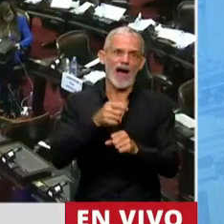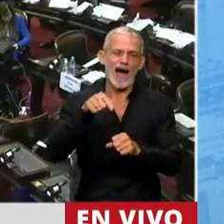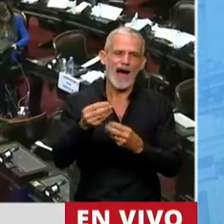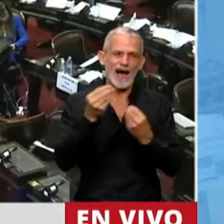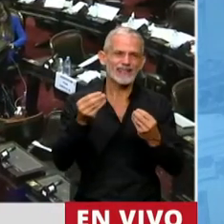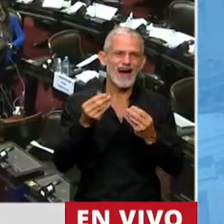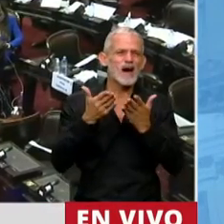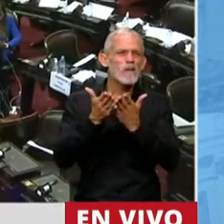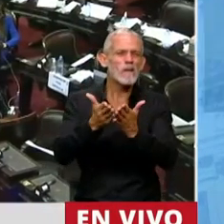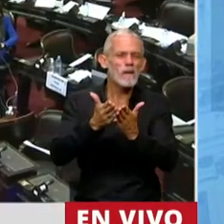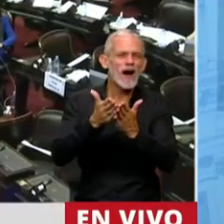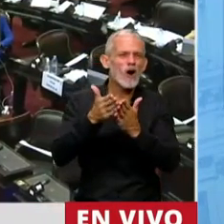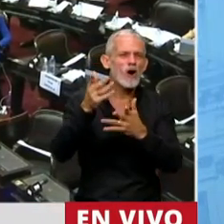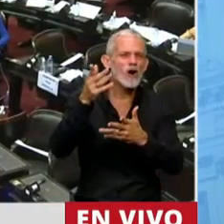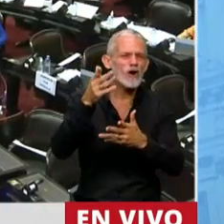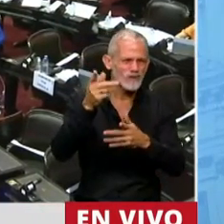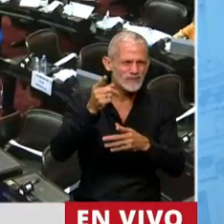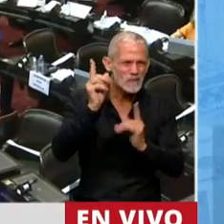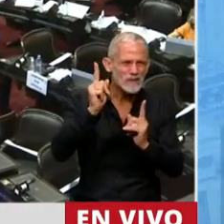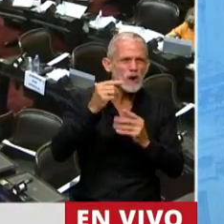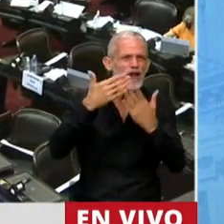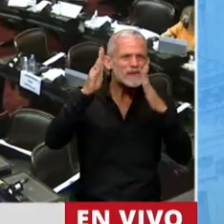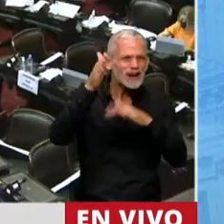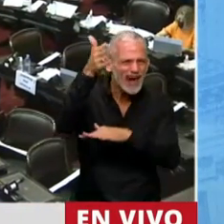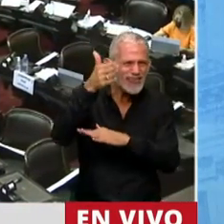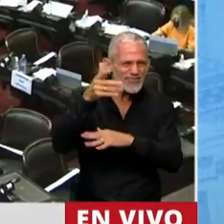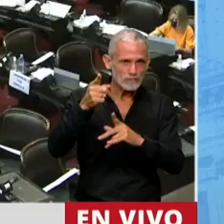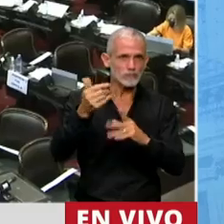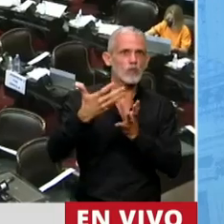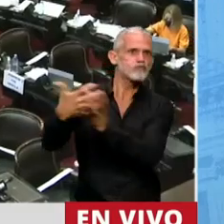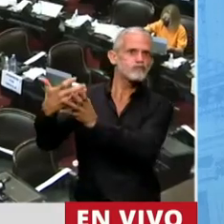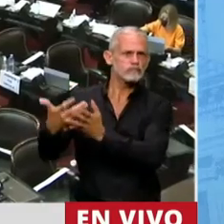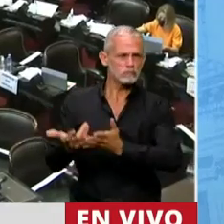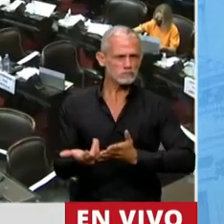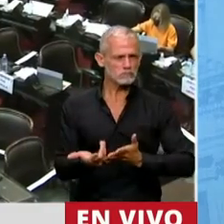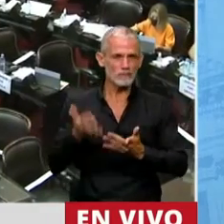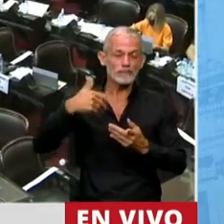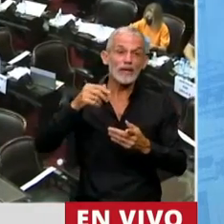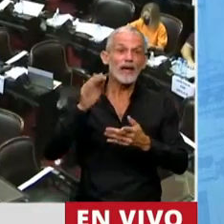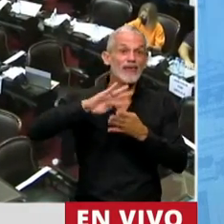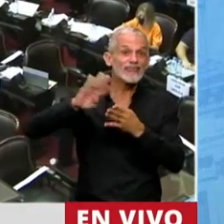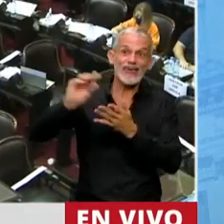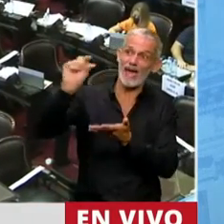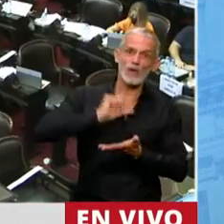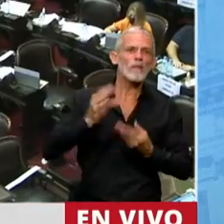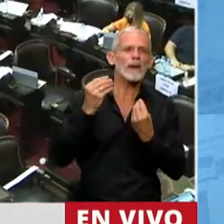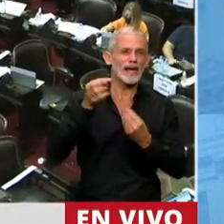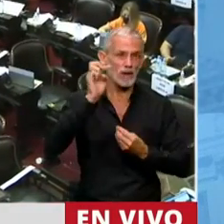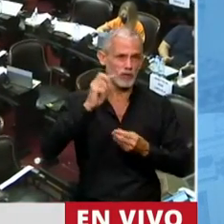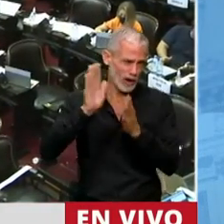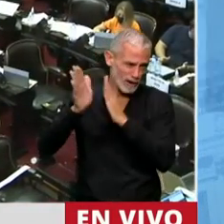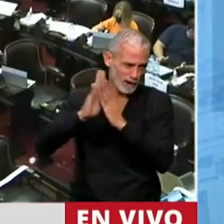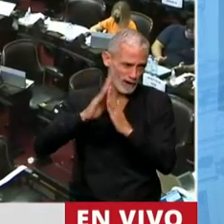de libertad nos embargaron. No es lo mismo endeudarse para financiar fujas de capitales y gastos corrientes